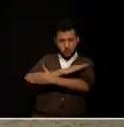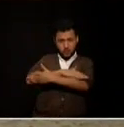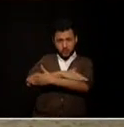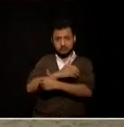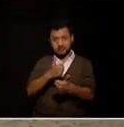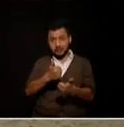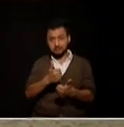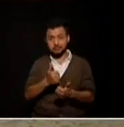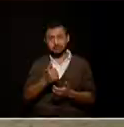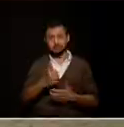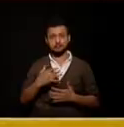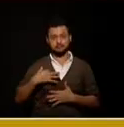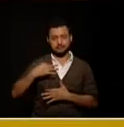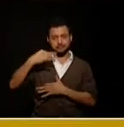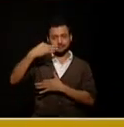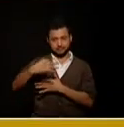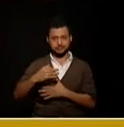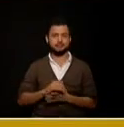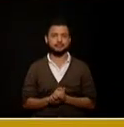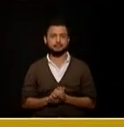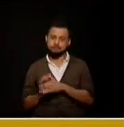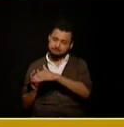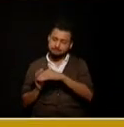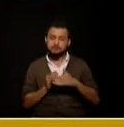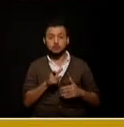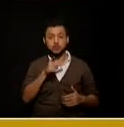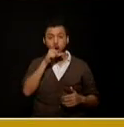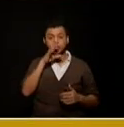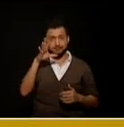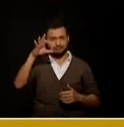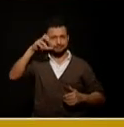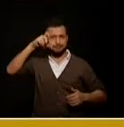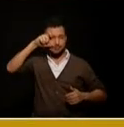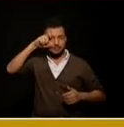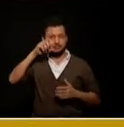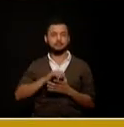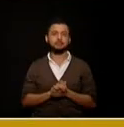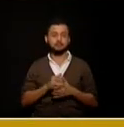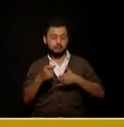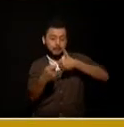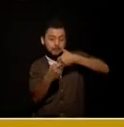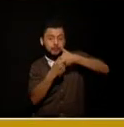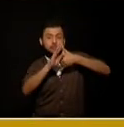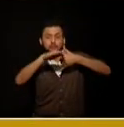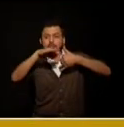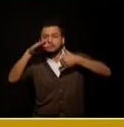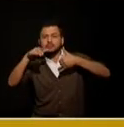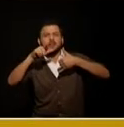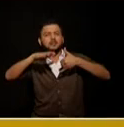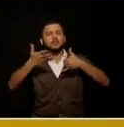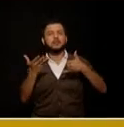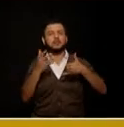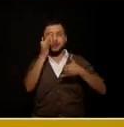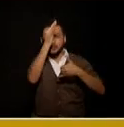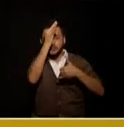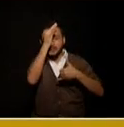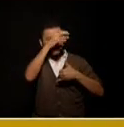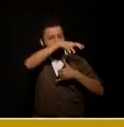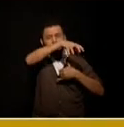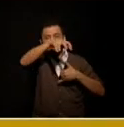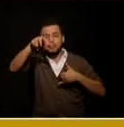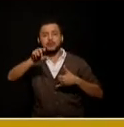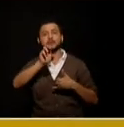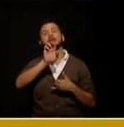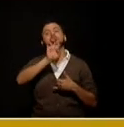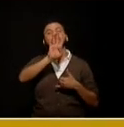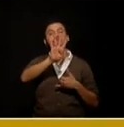quiero decirle a los antioqueños que este departamento tiene 98 hospitales públicos que se eligen